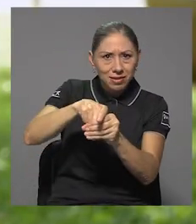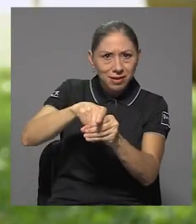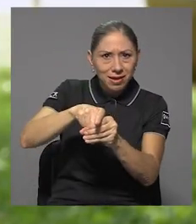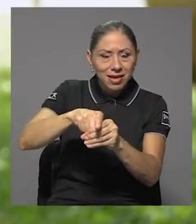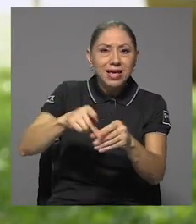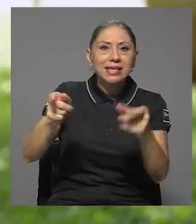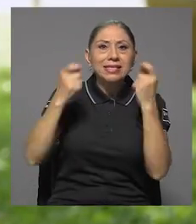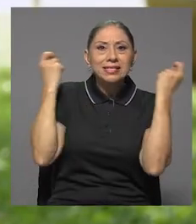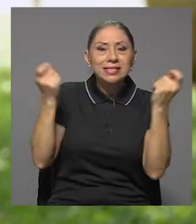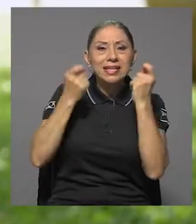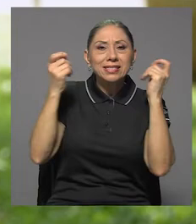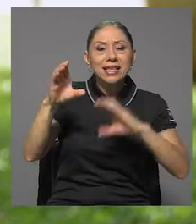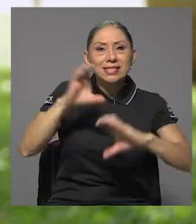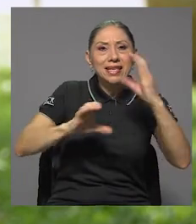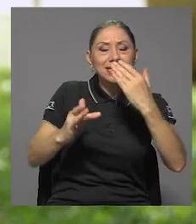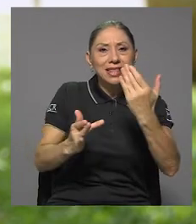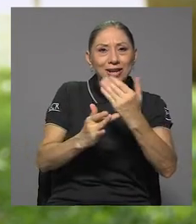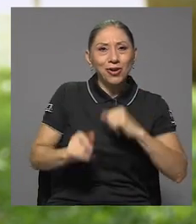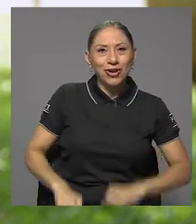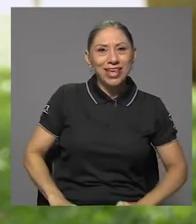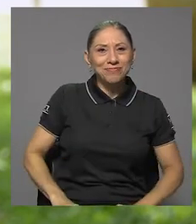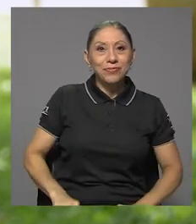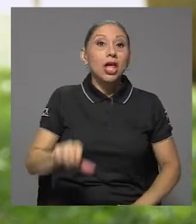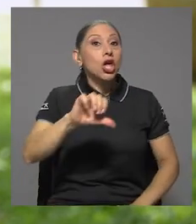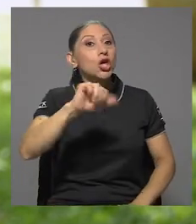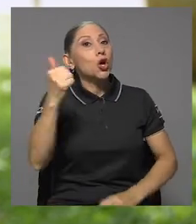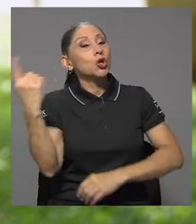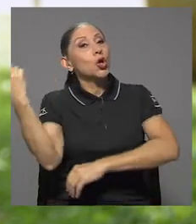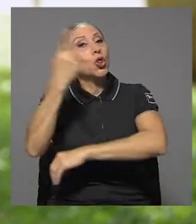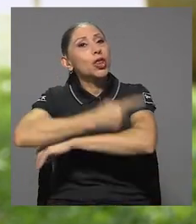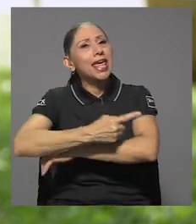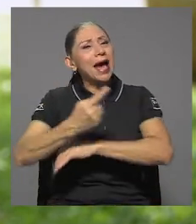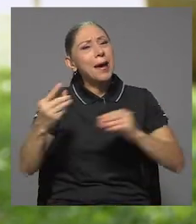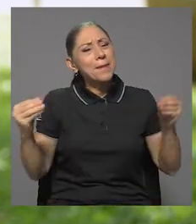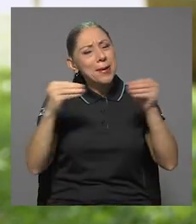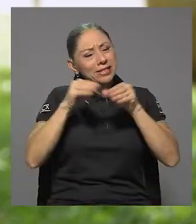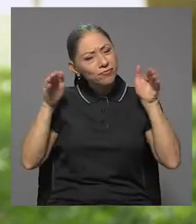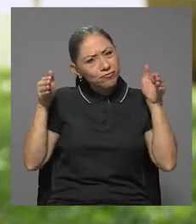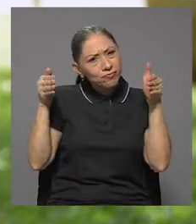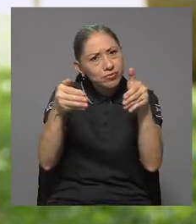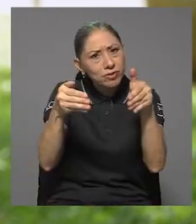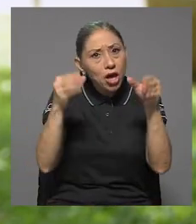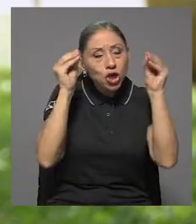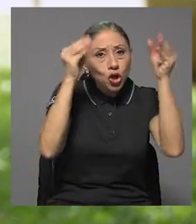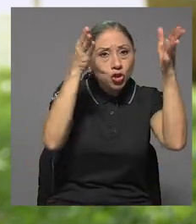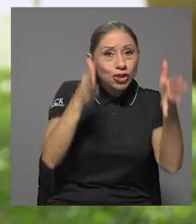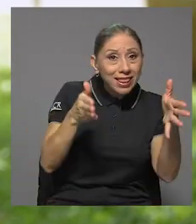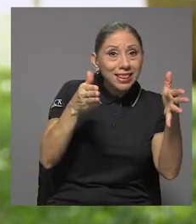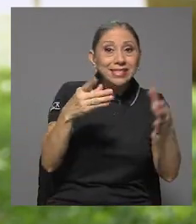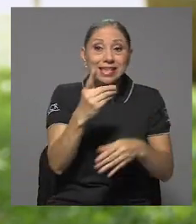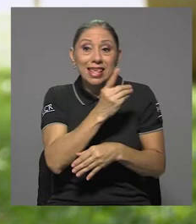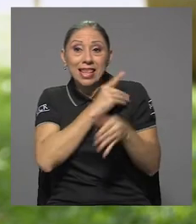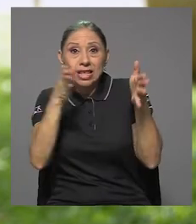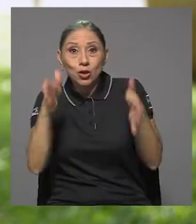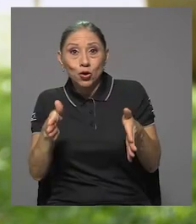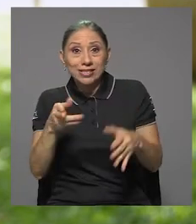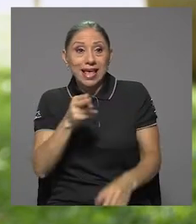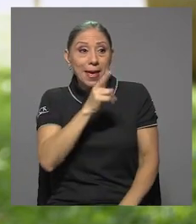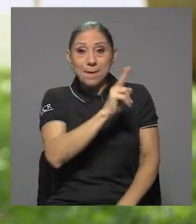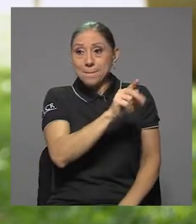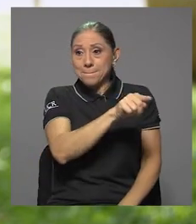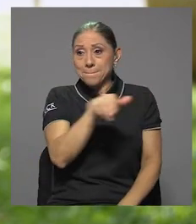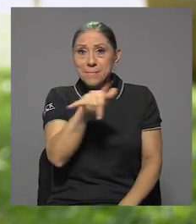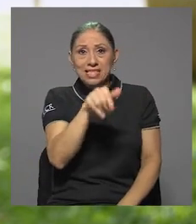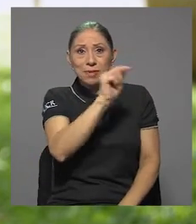Ciencia y Tecnología y otro día dedicado a docentes y tutores de las mismas 27 direcciones regionales.